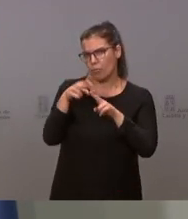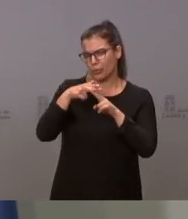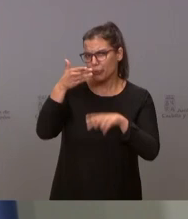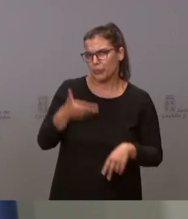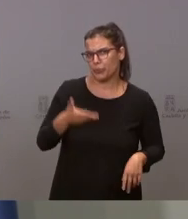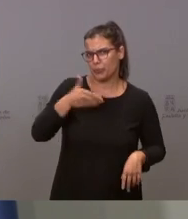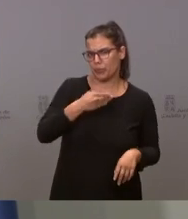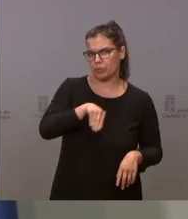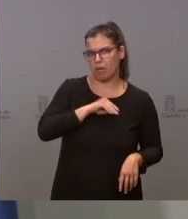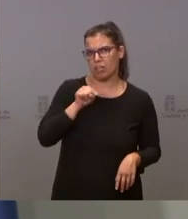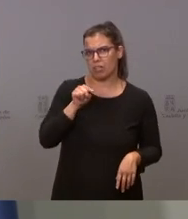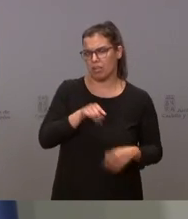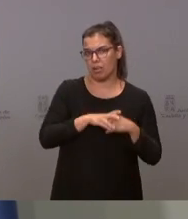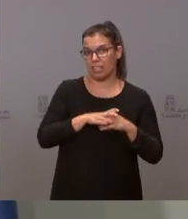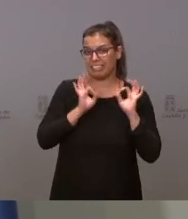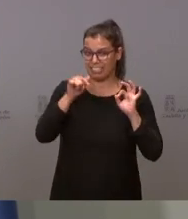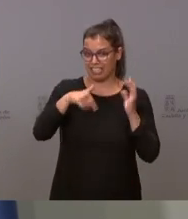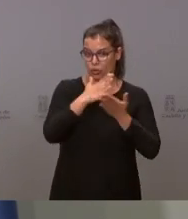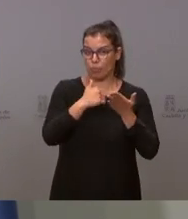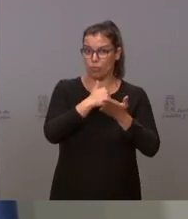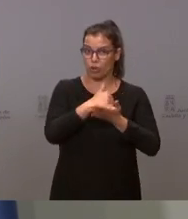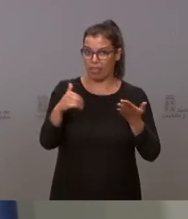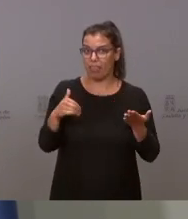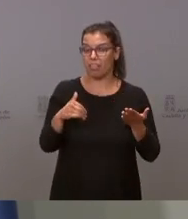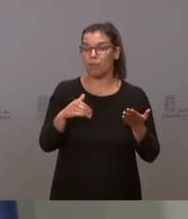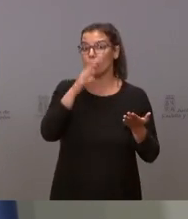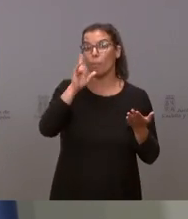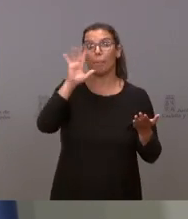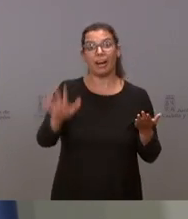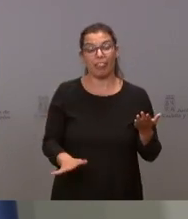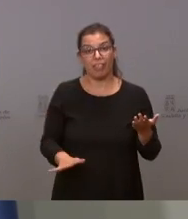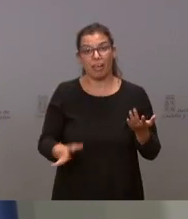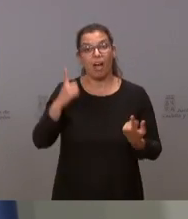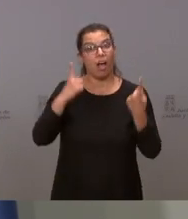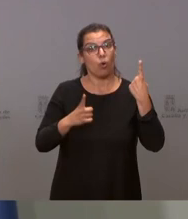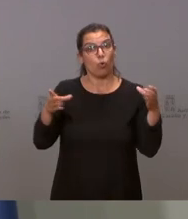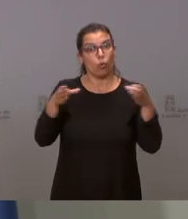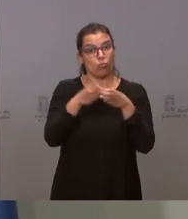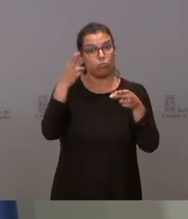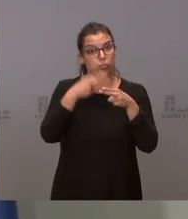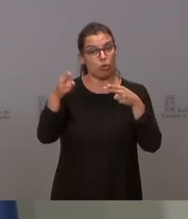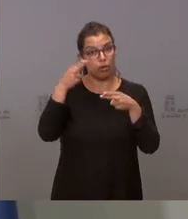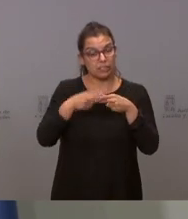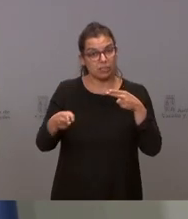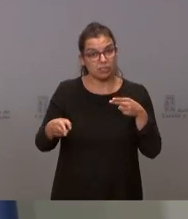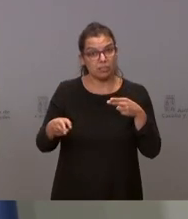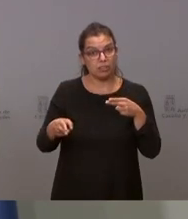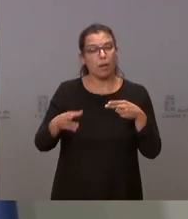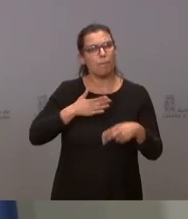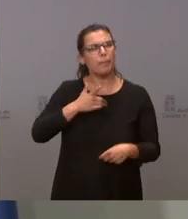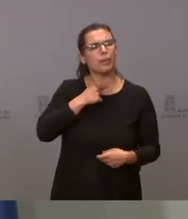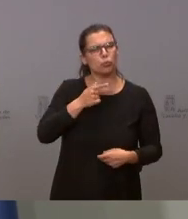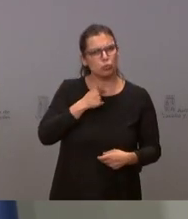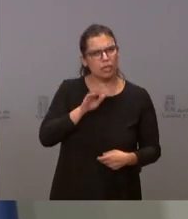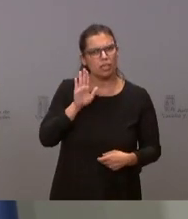este país y en concreto esta comunidad autónoma porque parece ser que hay algunos partidos que aquí yo a me gustaría que